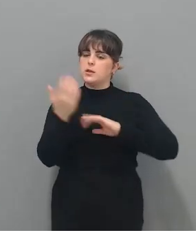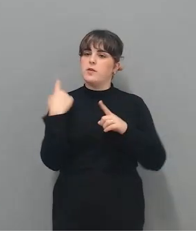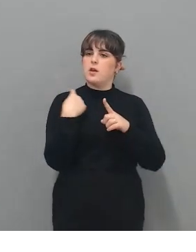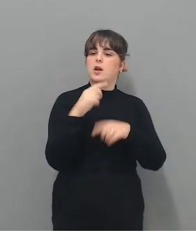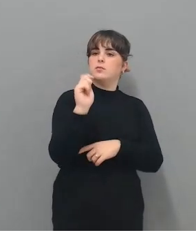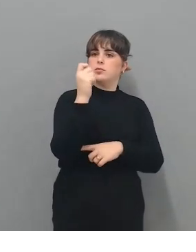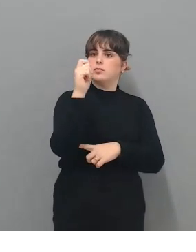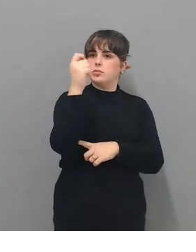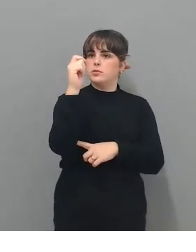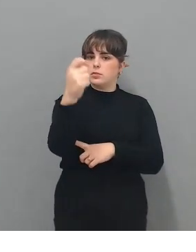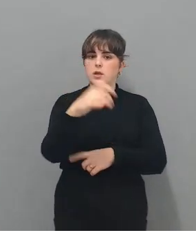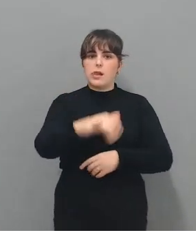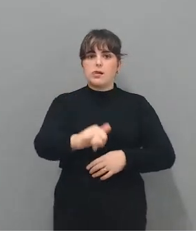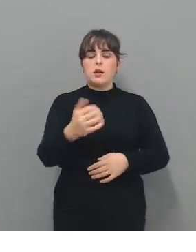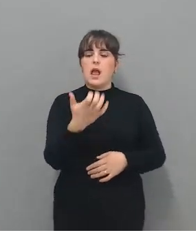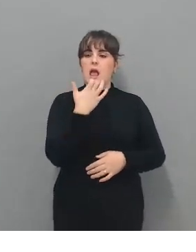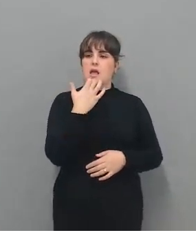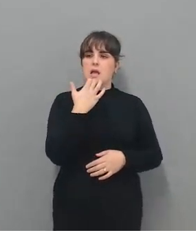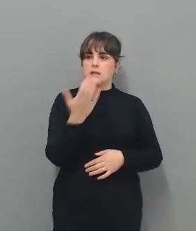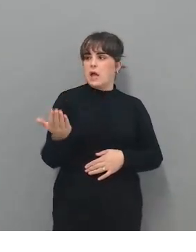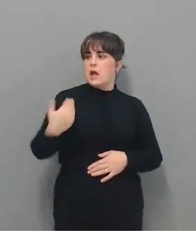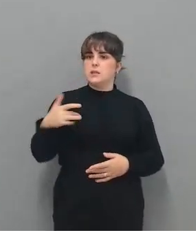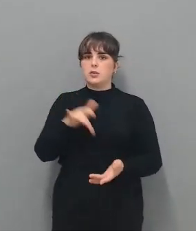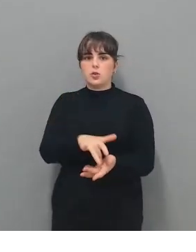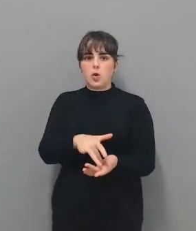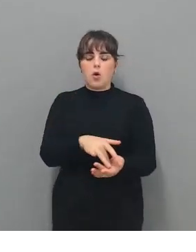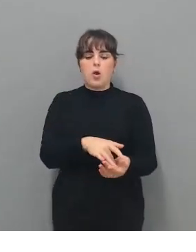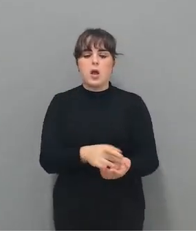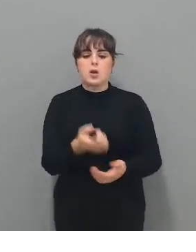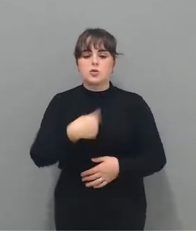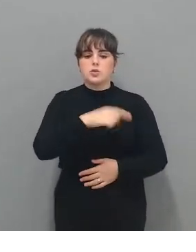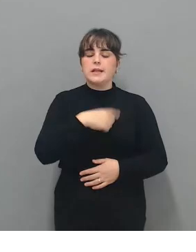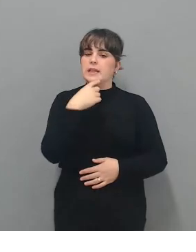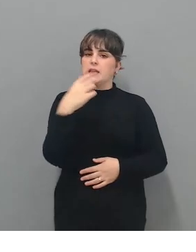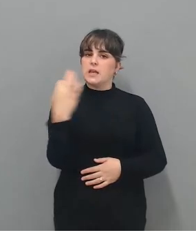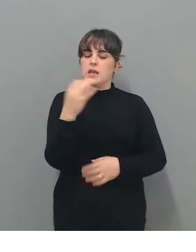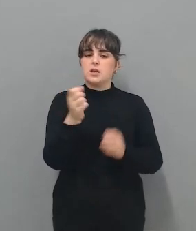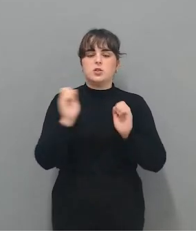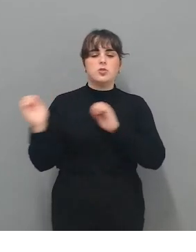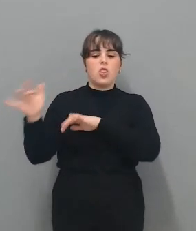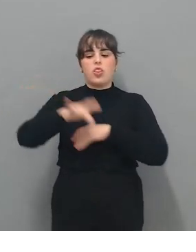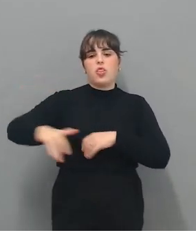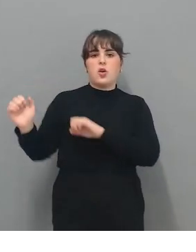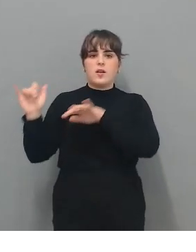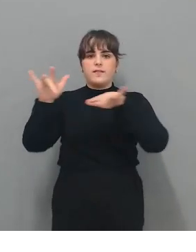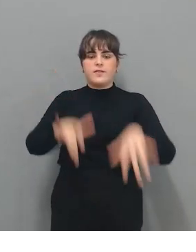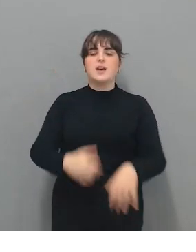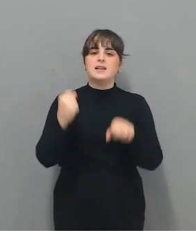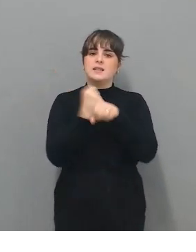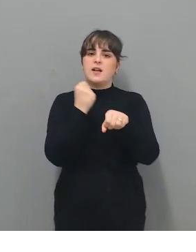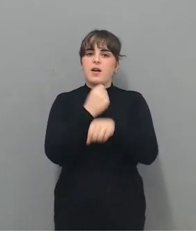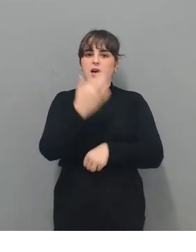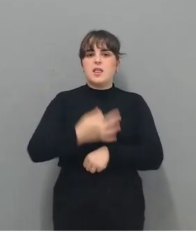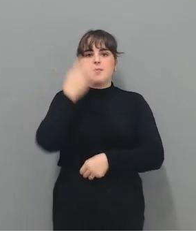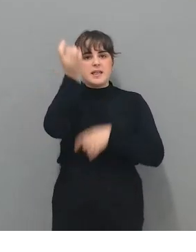Ayer, si estabais aquí y os tuteo a todos y a todas, decíamos, esto tiene que ser un espacio de trabajo. Además de aportar ideas, tenemos que